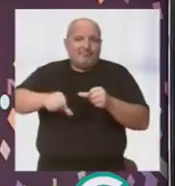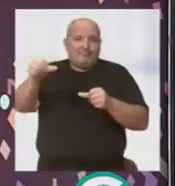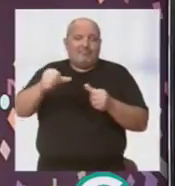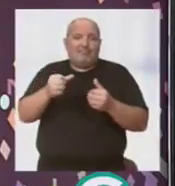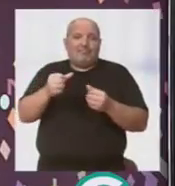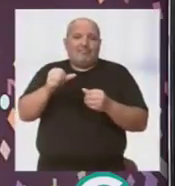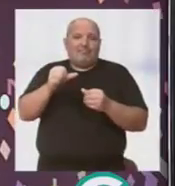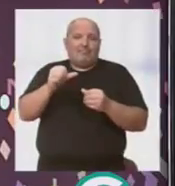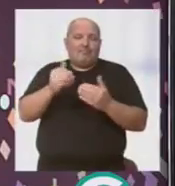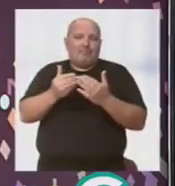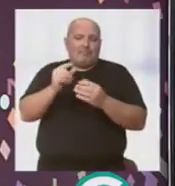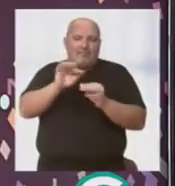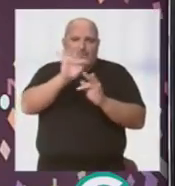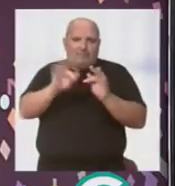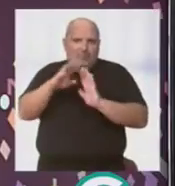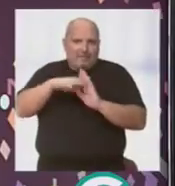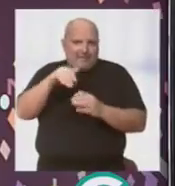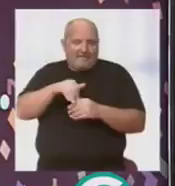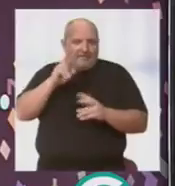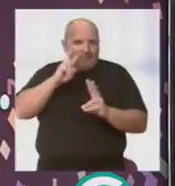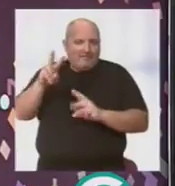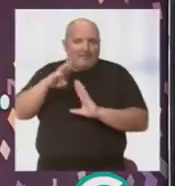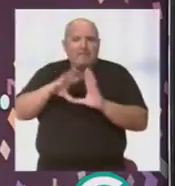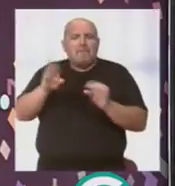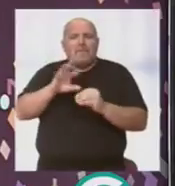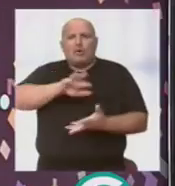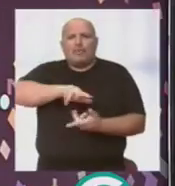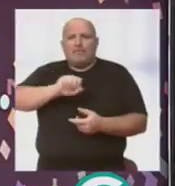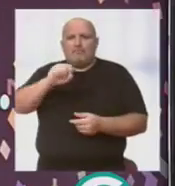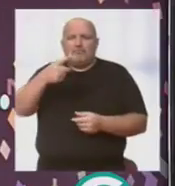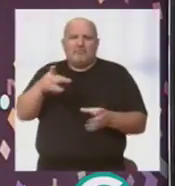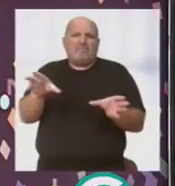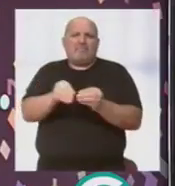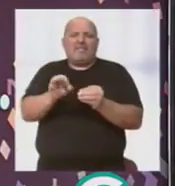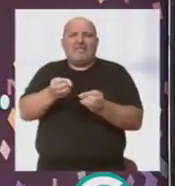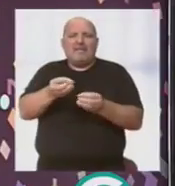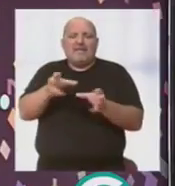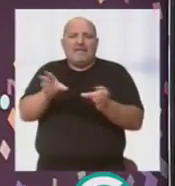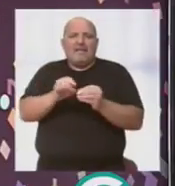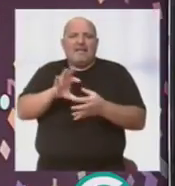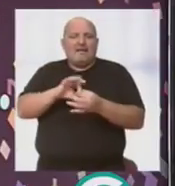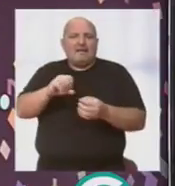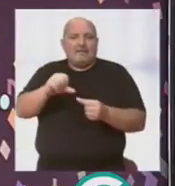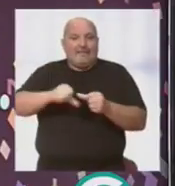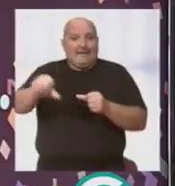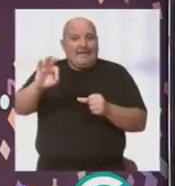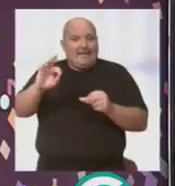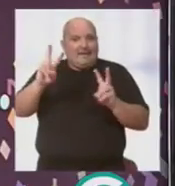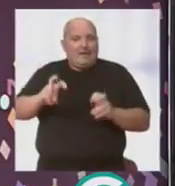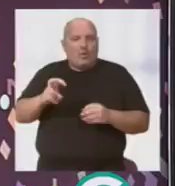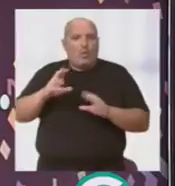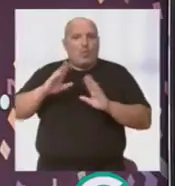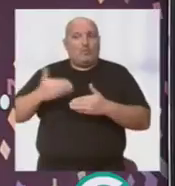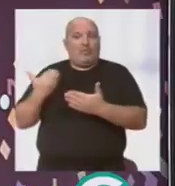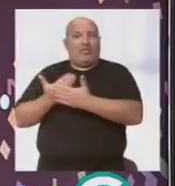de los próximos minutos, pero comenzamos con las noticias, una sección breve de informaciones de lo que ha acontecido en los